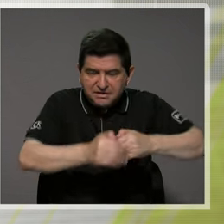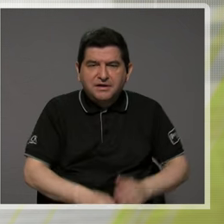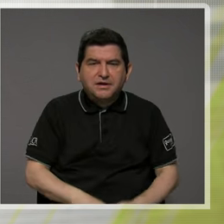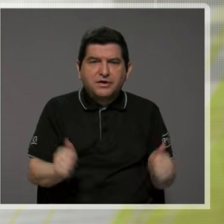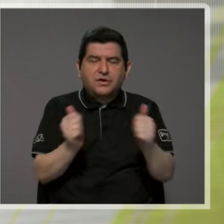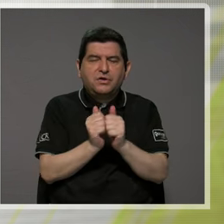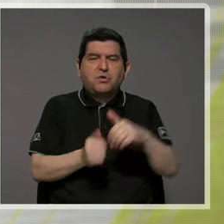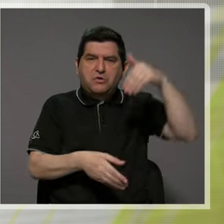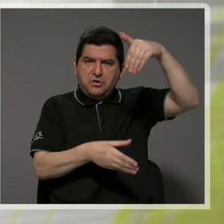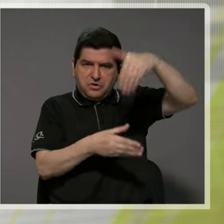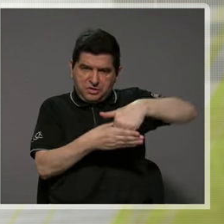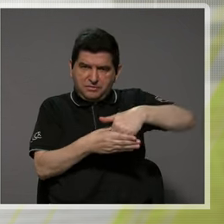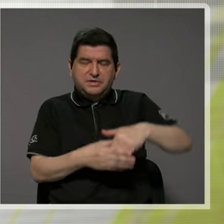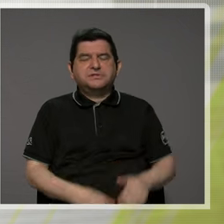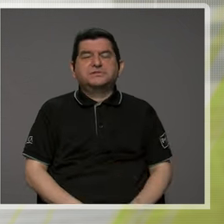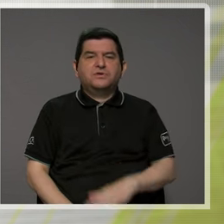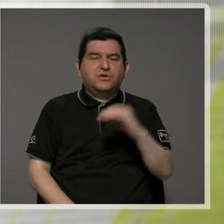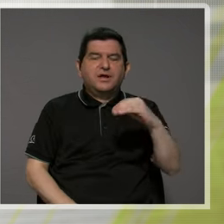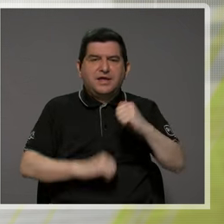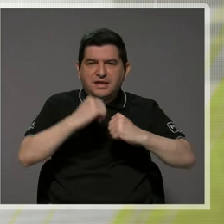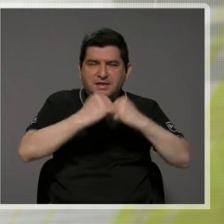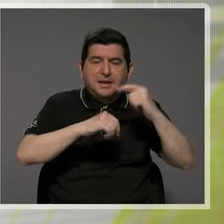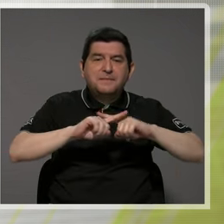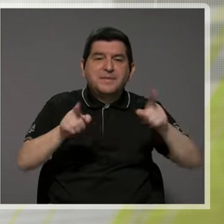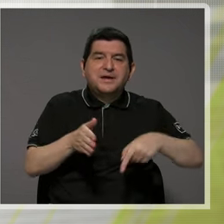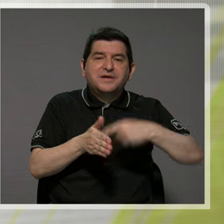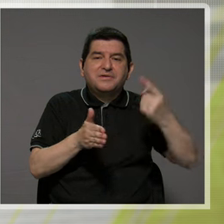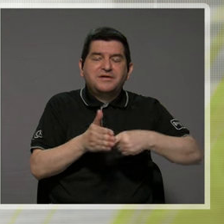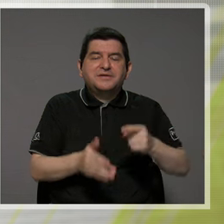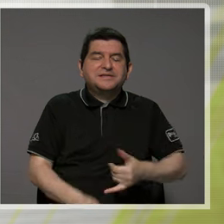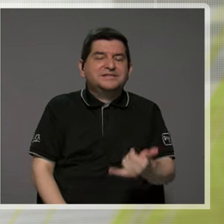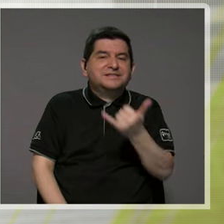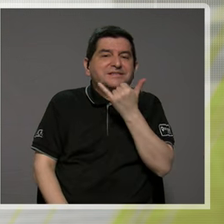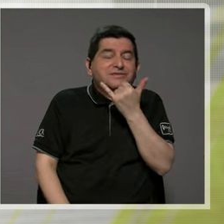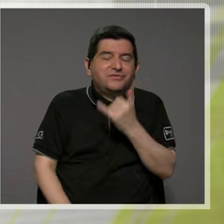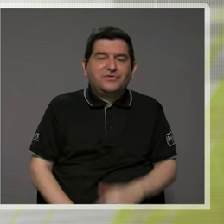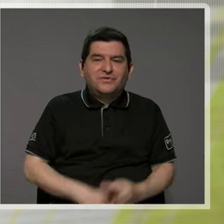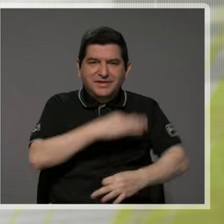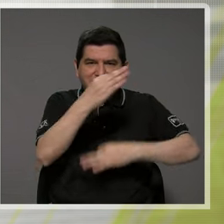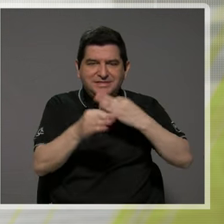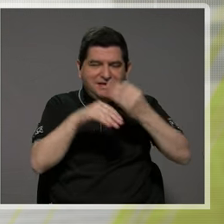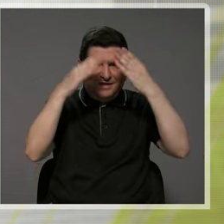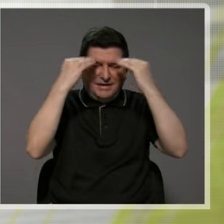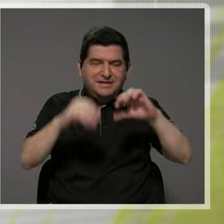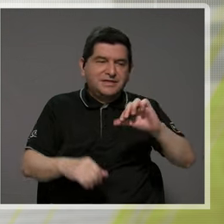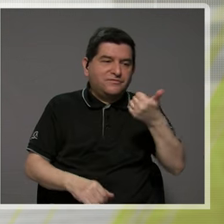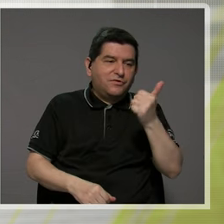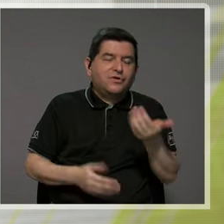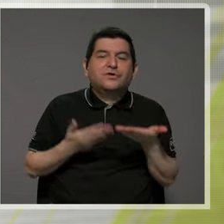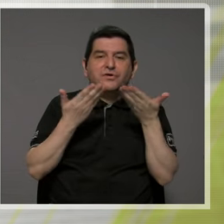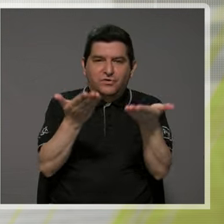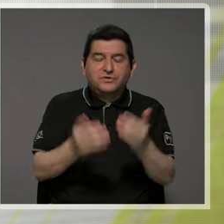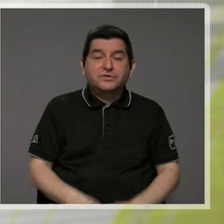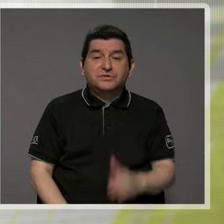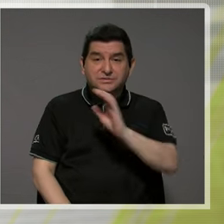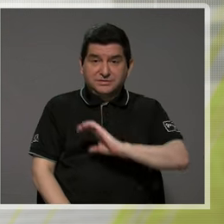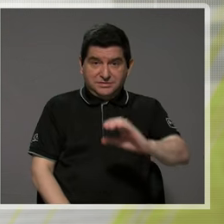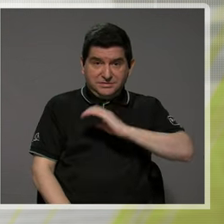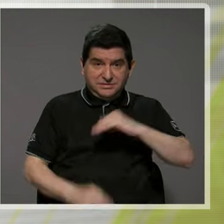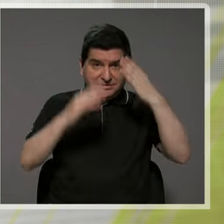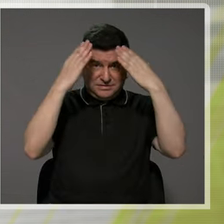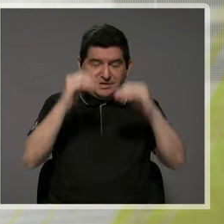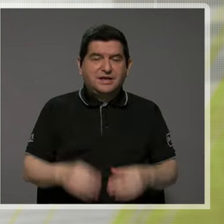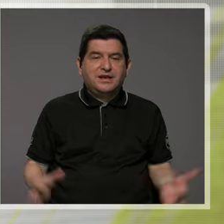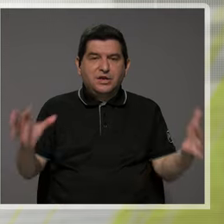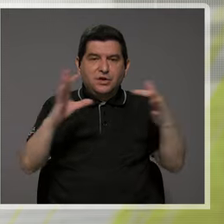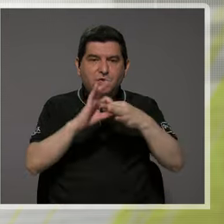Con las intervenciones y desplegar la infraestructura, pero a veces hay fallos en el tipo de información que se da por parte de terceros. Entonces, la calidad de la información y la coordinación